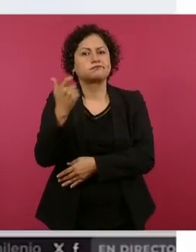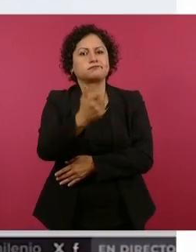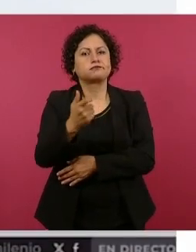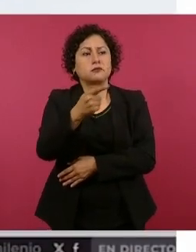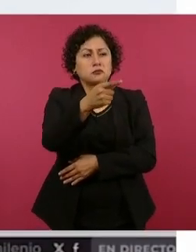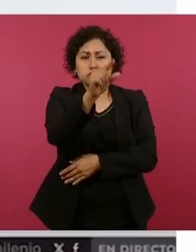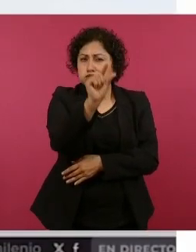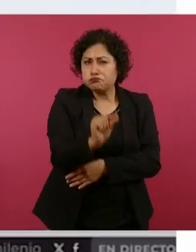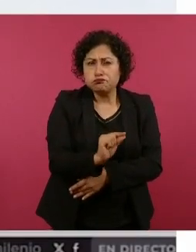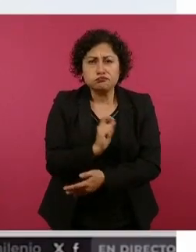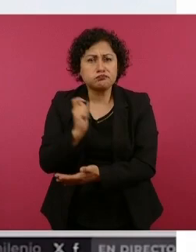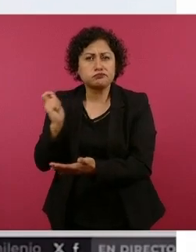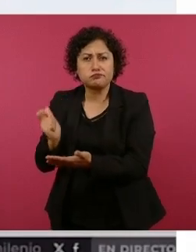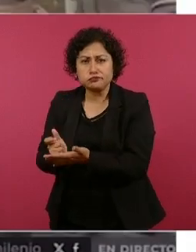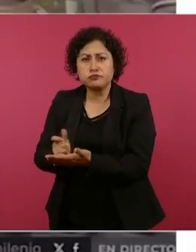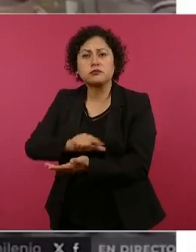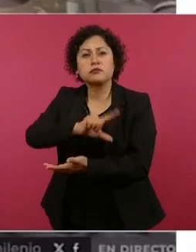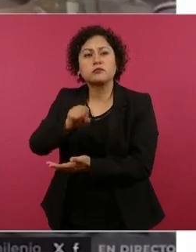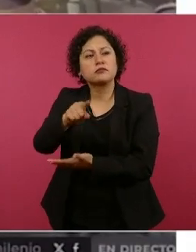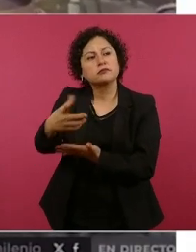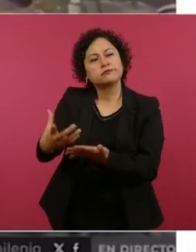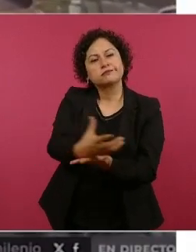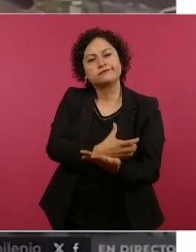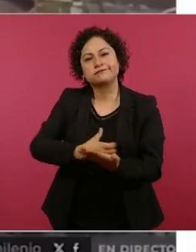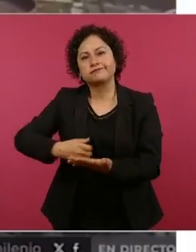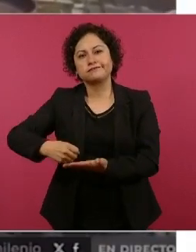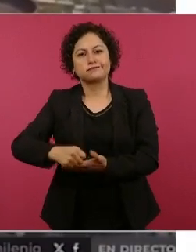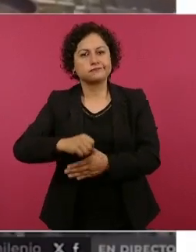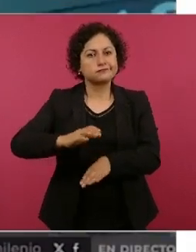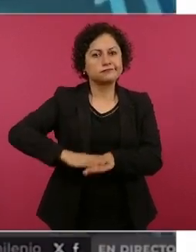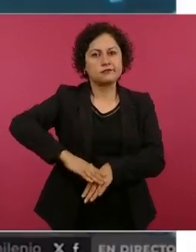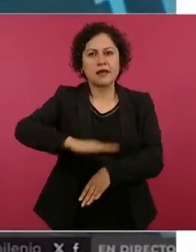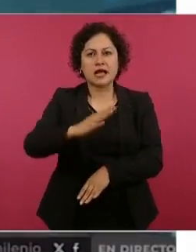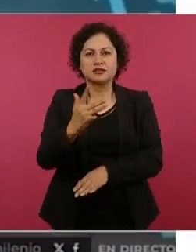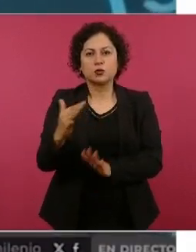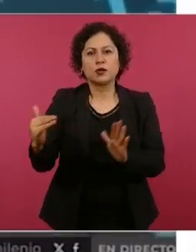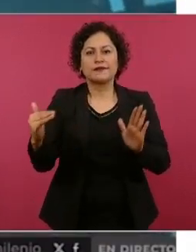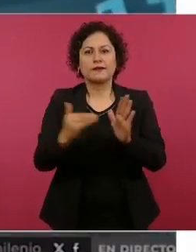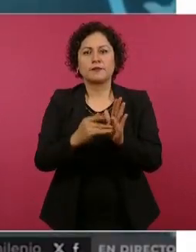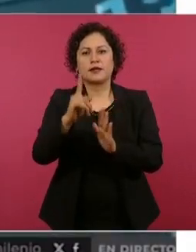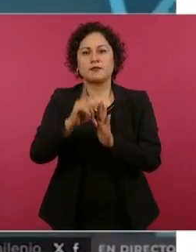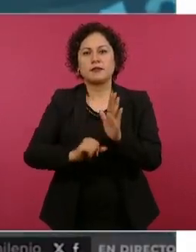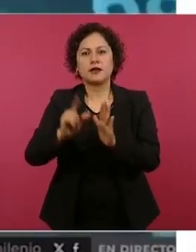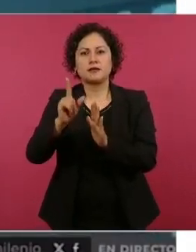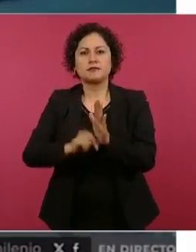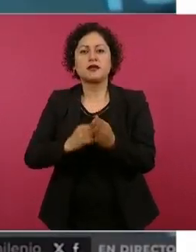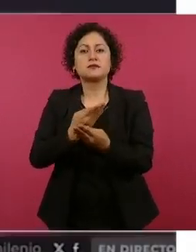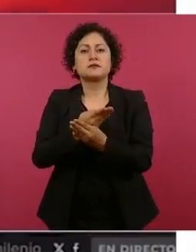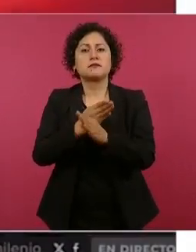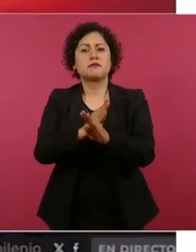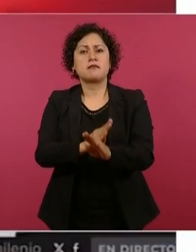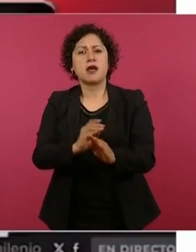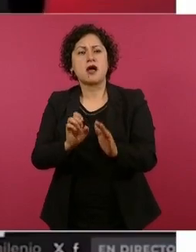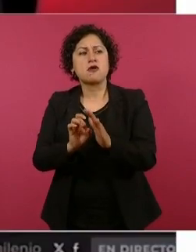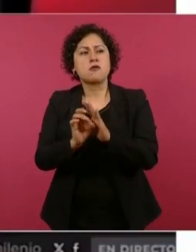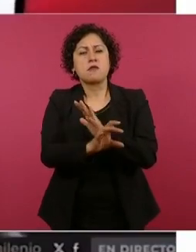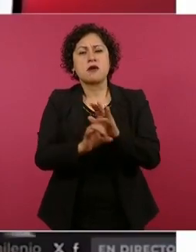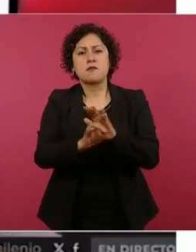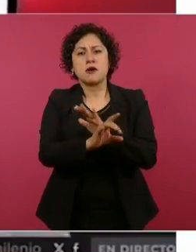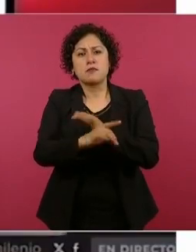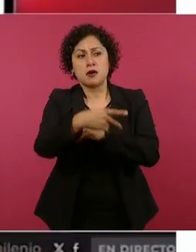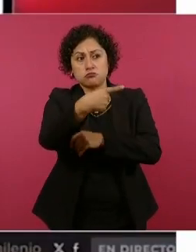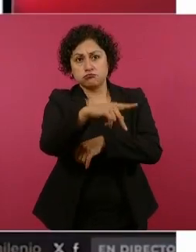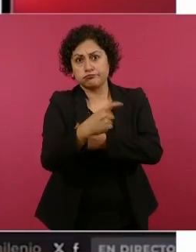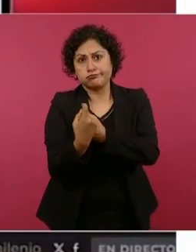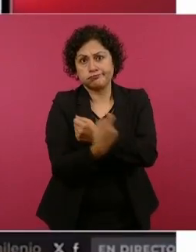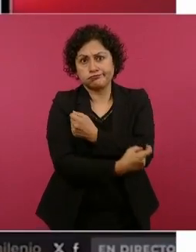mínima, sus ingresos pueden ser de más de 50 mil pesos al mes. ¿Los pagos llegan instantáneamente a su cuenta bancaria? Envíe su